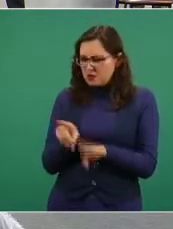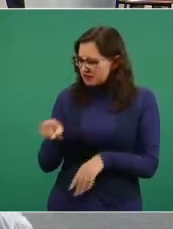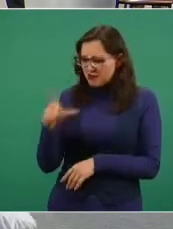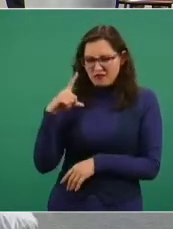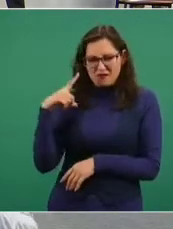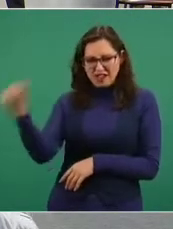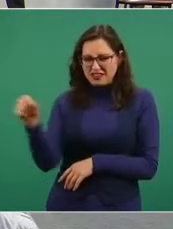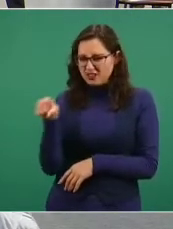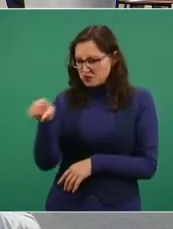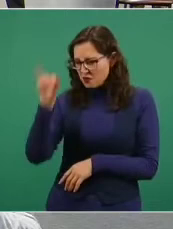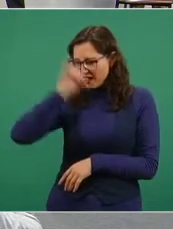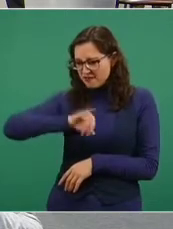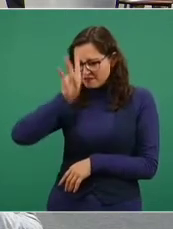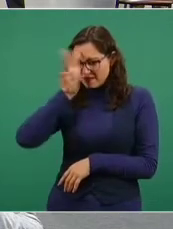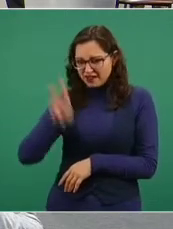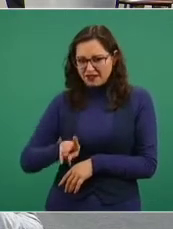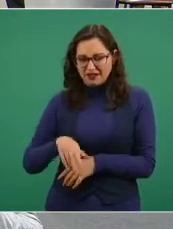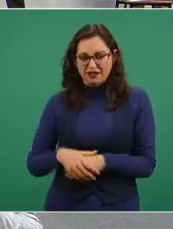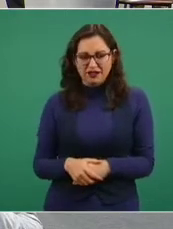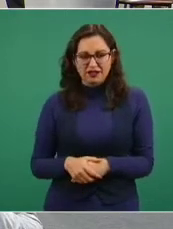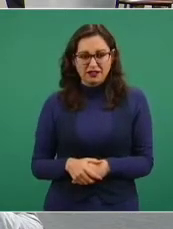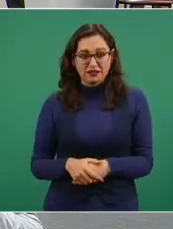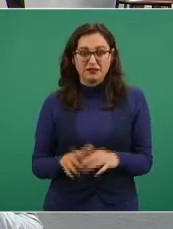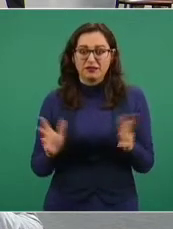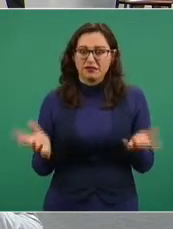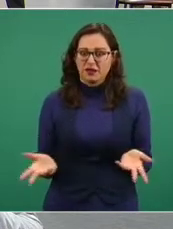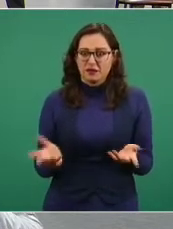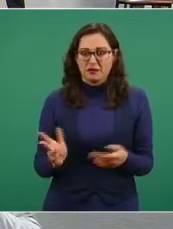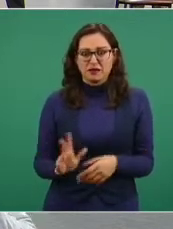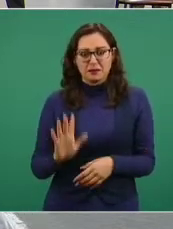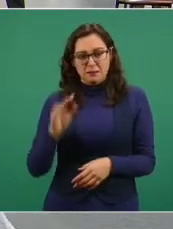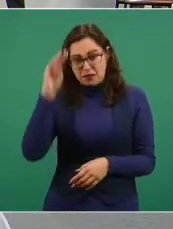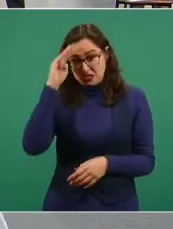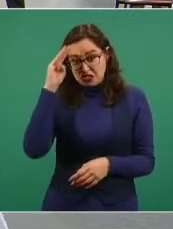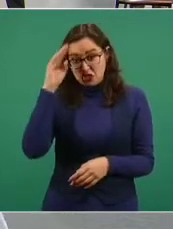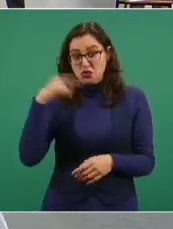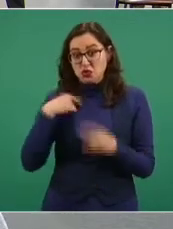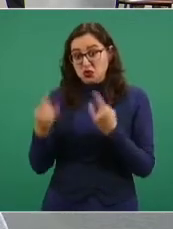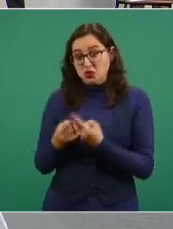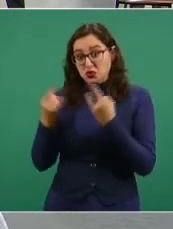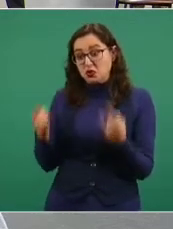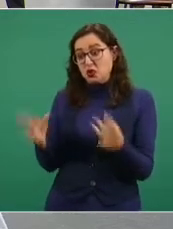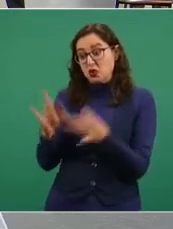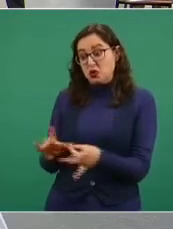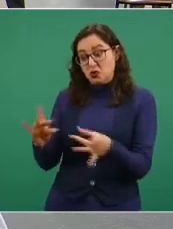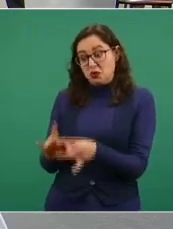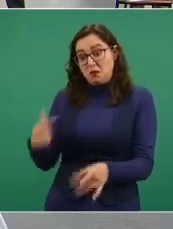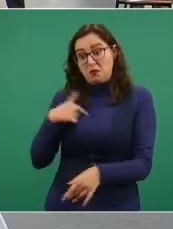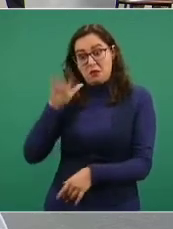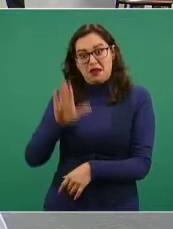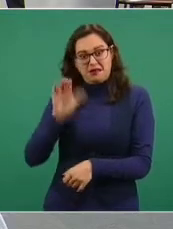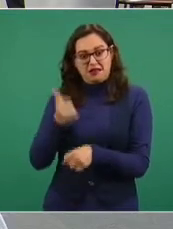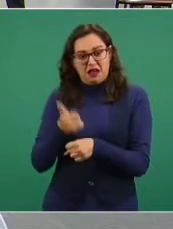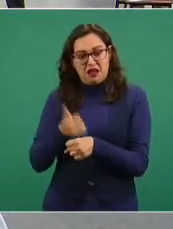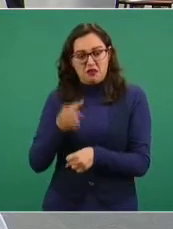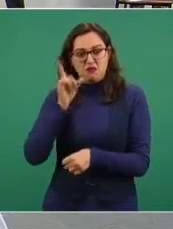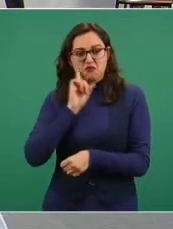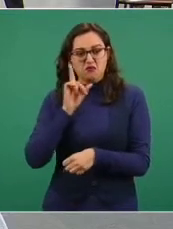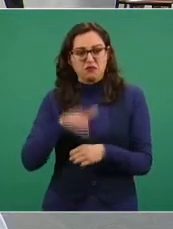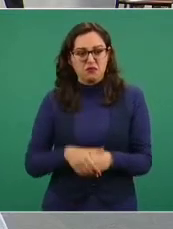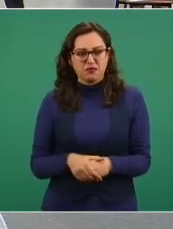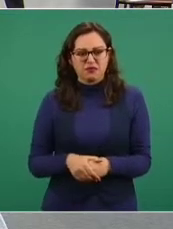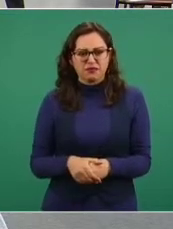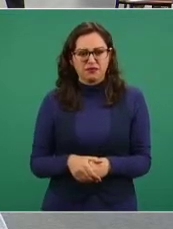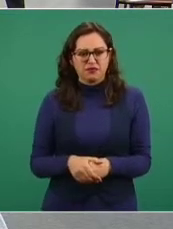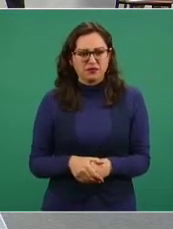¡Sí, señor! Ya no más falta que quieran que los divierta. Que les cuente un cuento como si fuera su abuelita. ¡Cállese